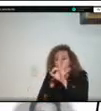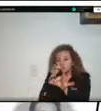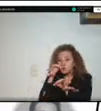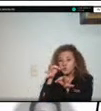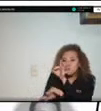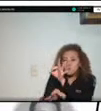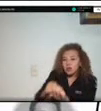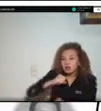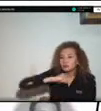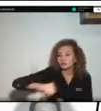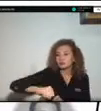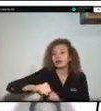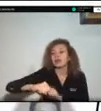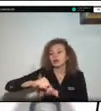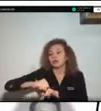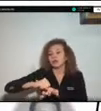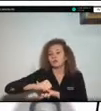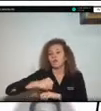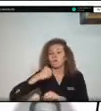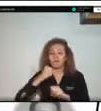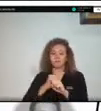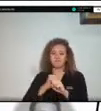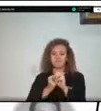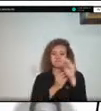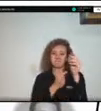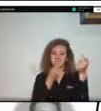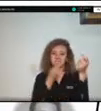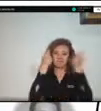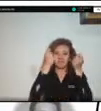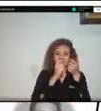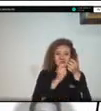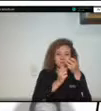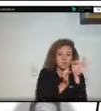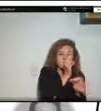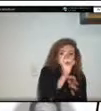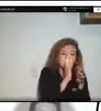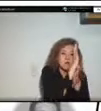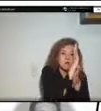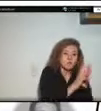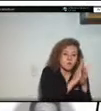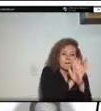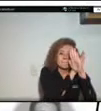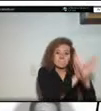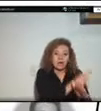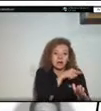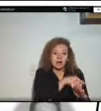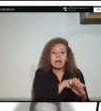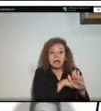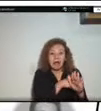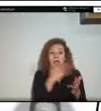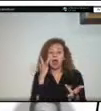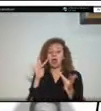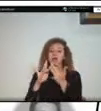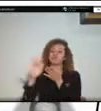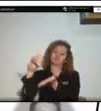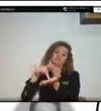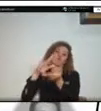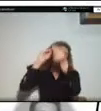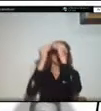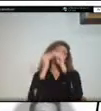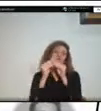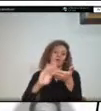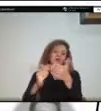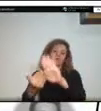específicamente medidas estructurales de mitigación y por supuesto de una manera participativa donde las comunidades son parte